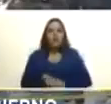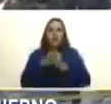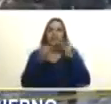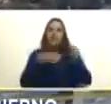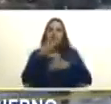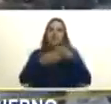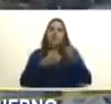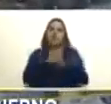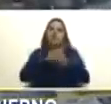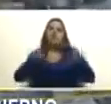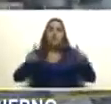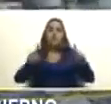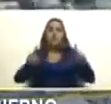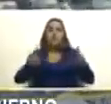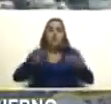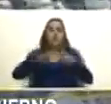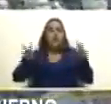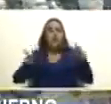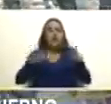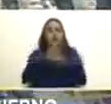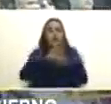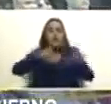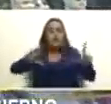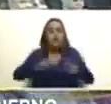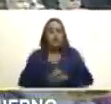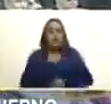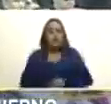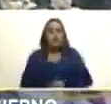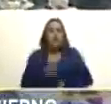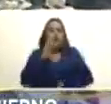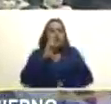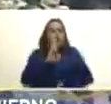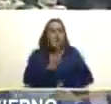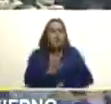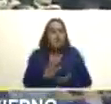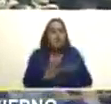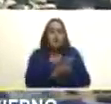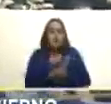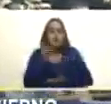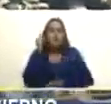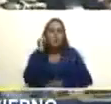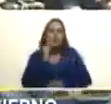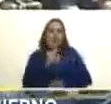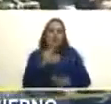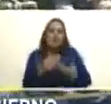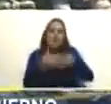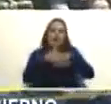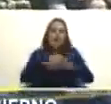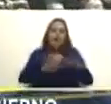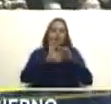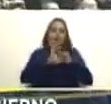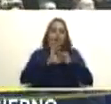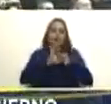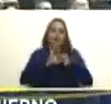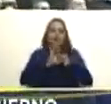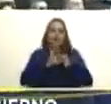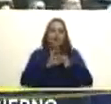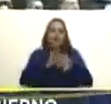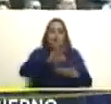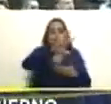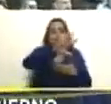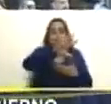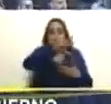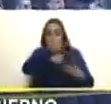democracia en paz en libertad con la visión de Bolívar de la integración y la unión de un continente pero